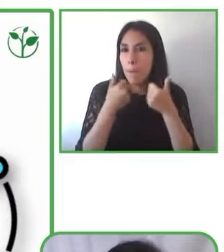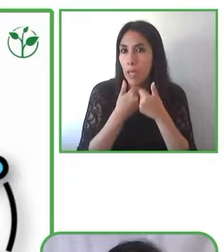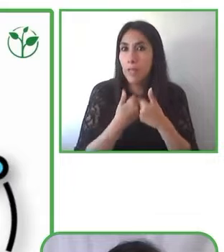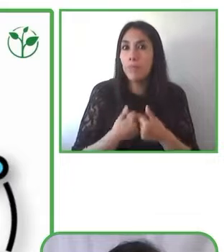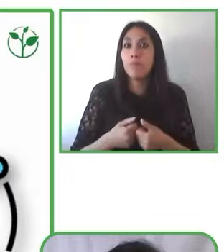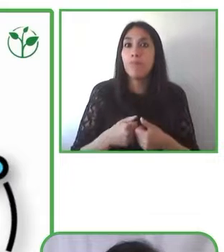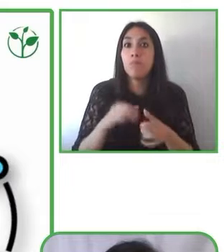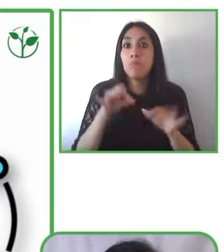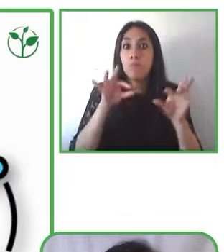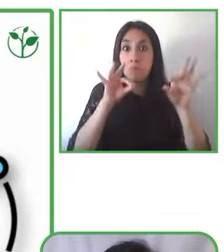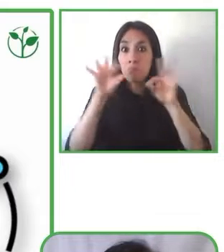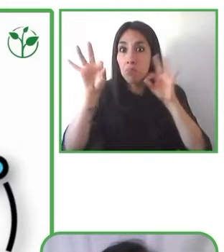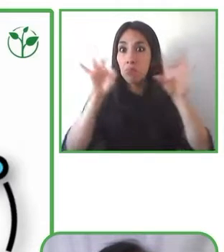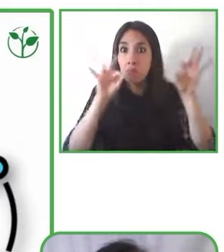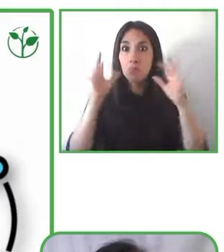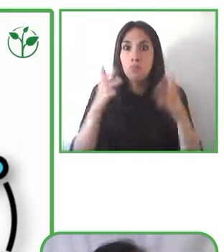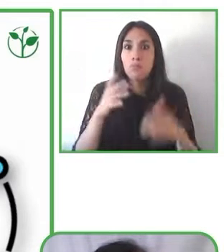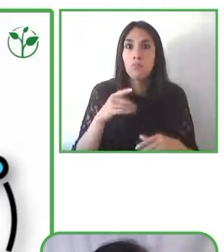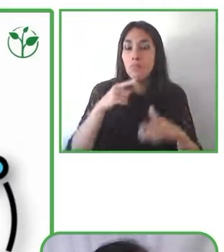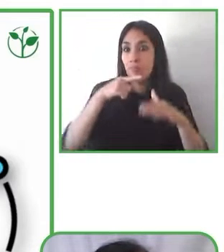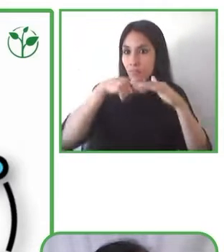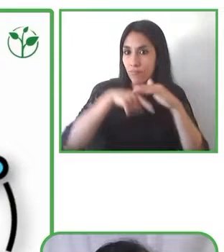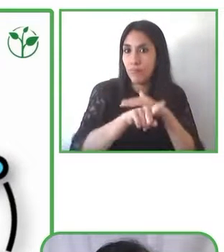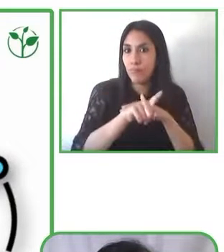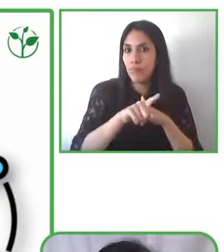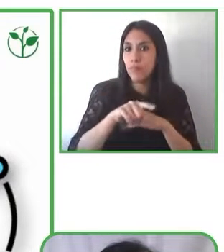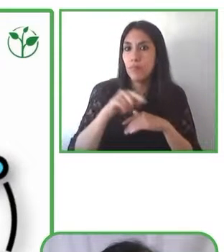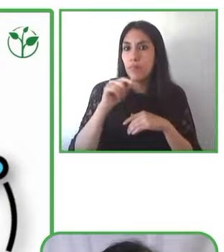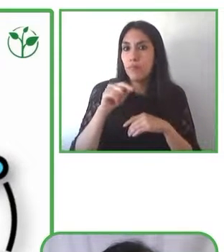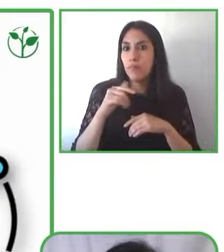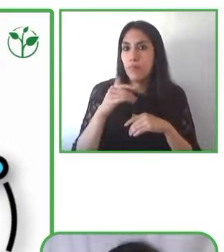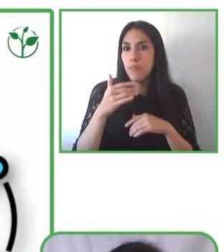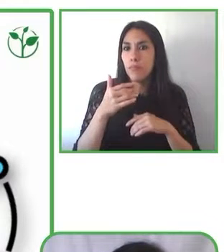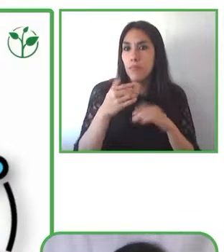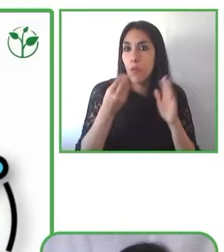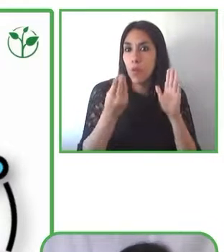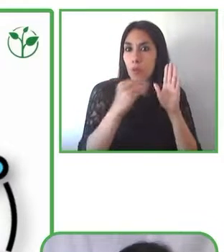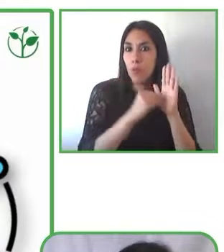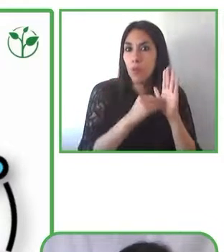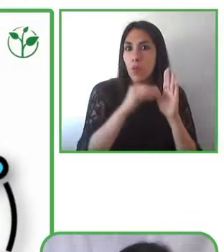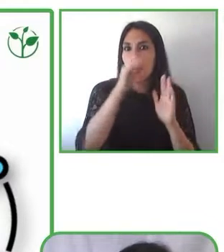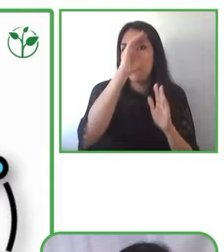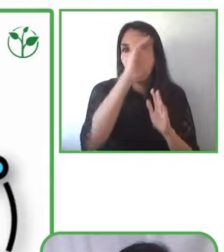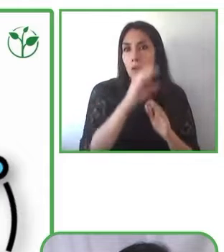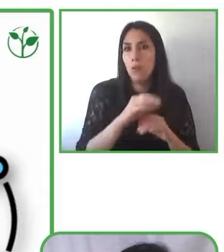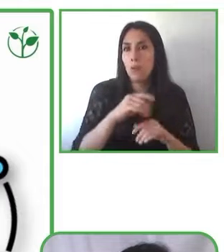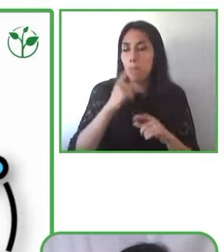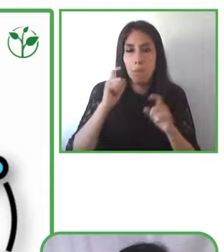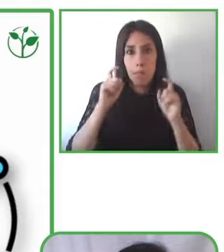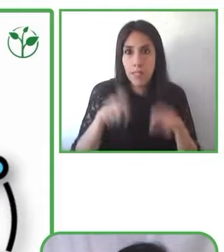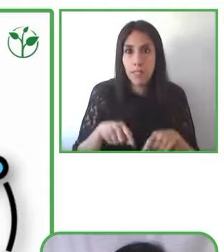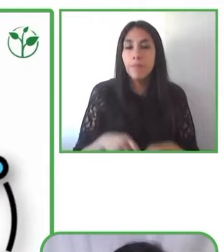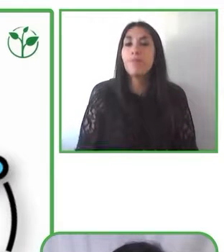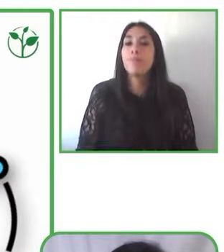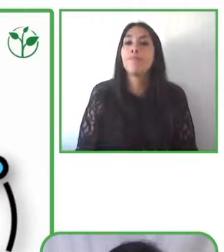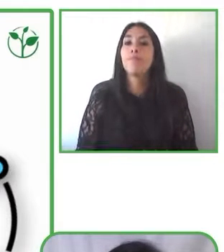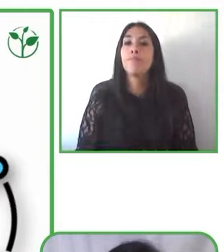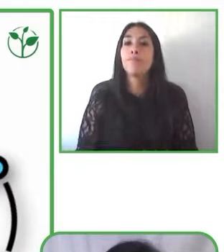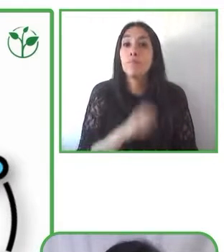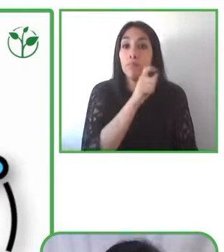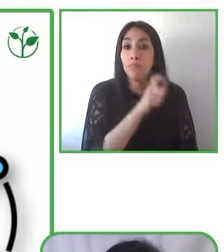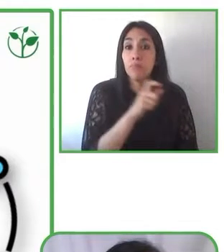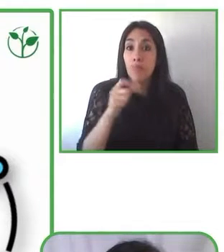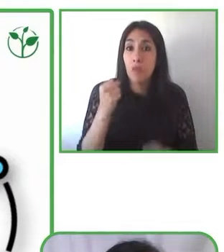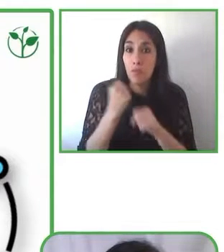de la currícula y es una materia obligatoria. Los que trabajamos en accesibilidad sabemos que esto nos produce